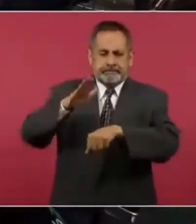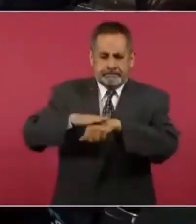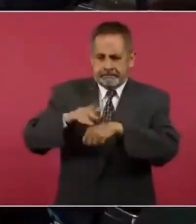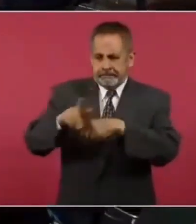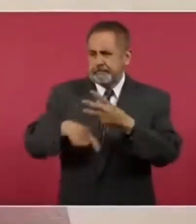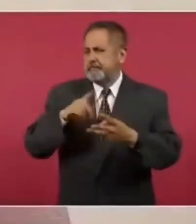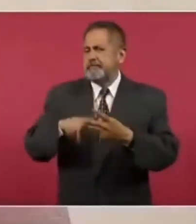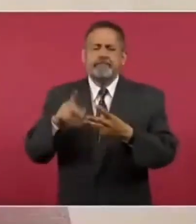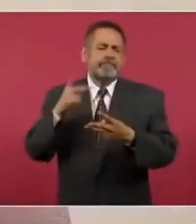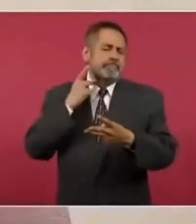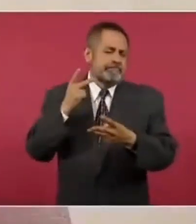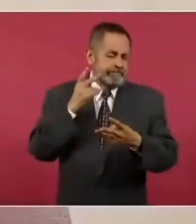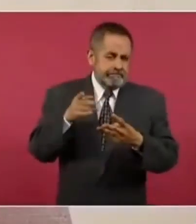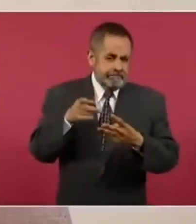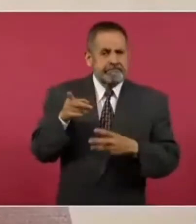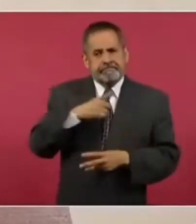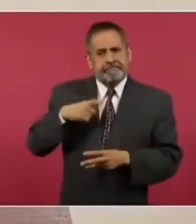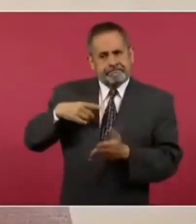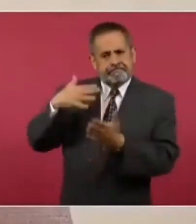la política